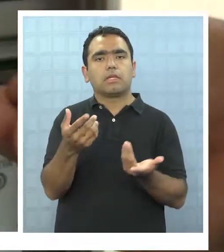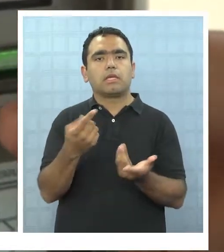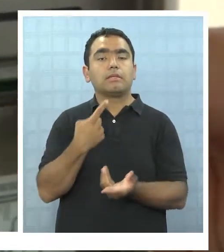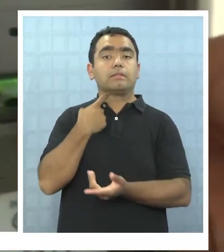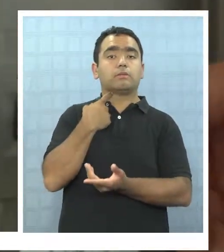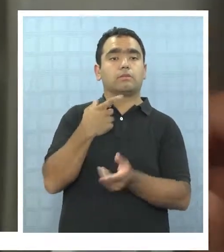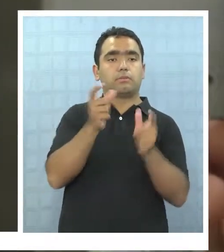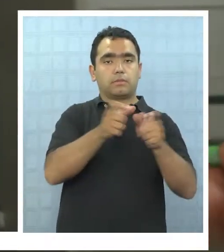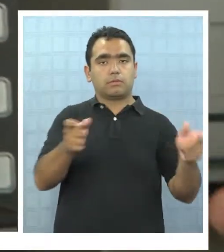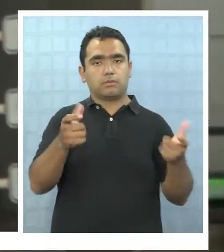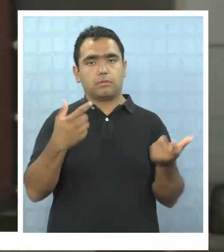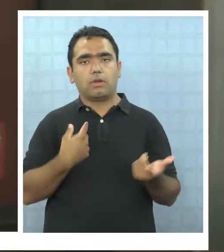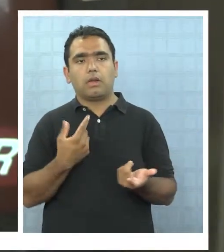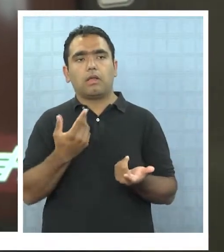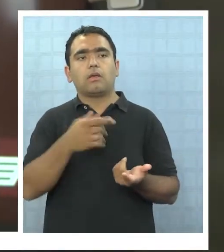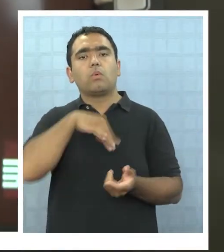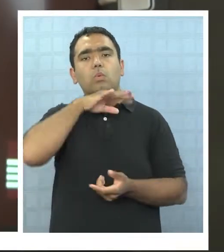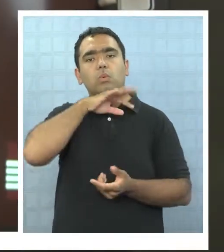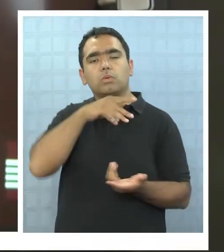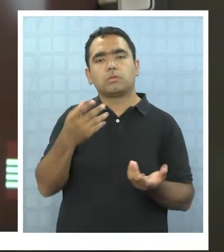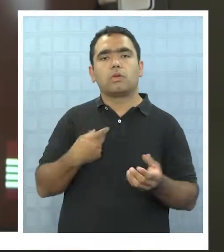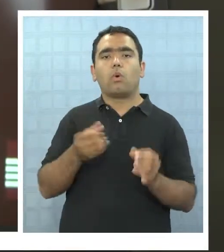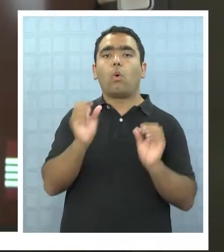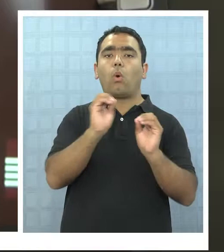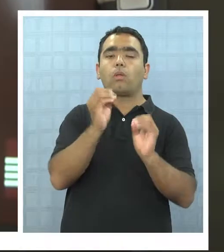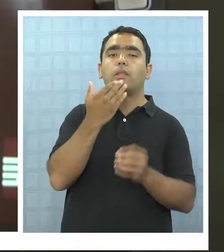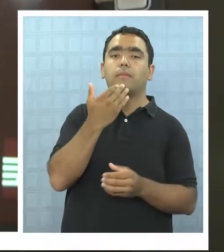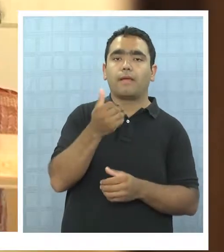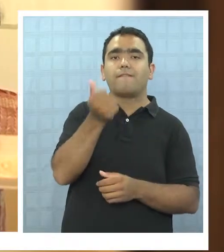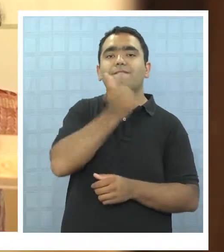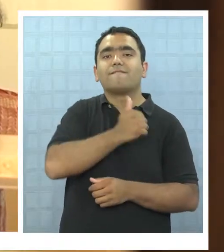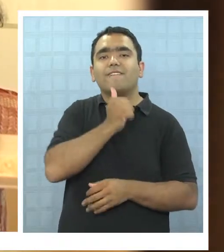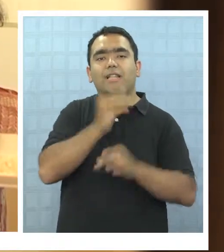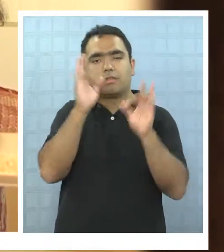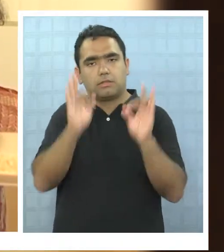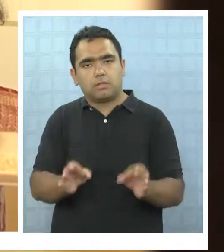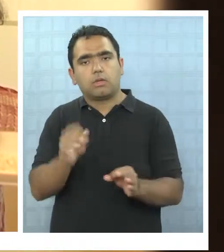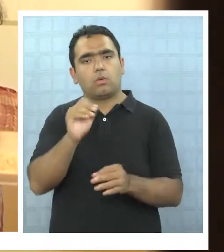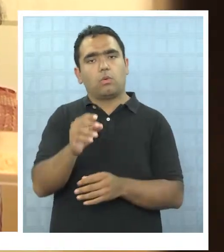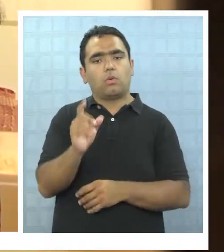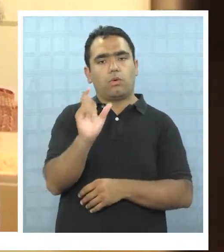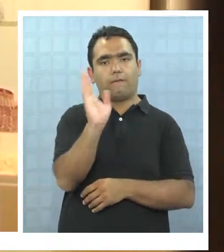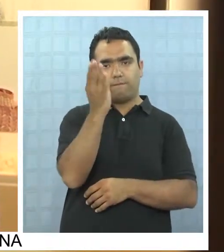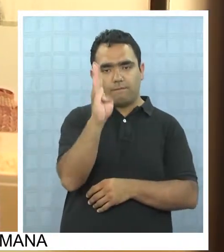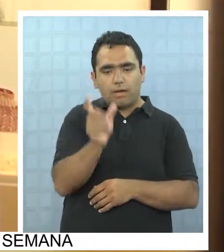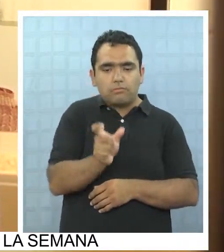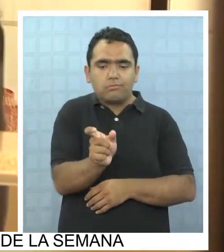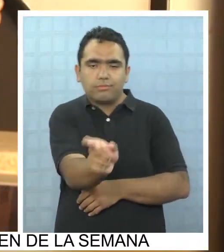de los derechos de los consumidores, como por ejemplo, la falta de seguridad en los cajeros automáticos.